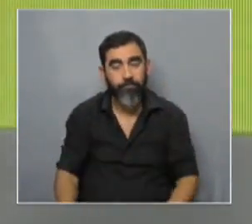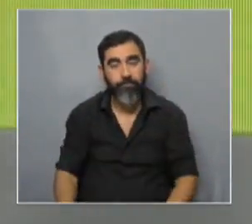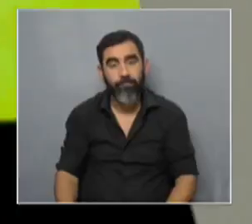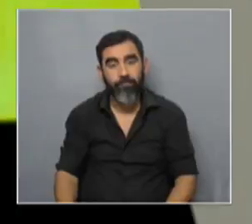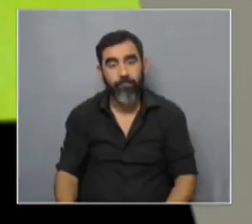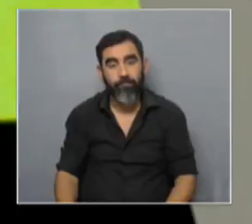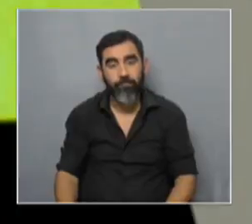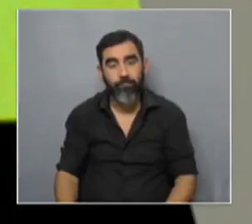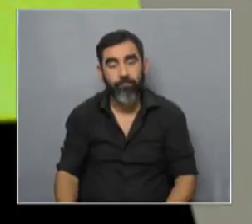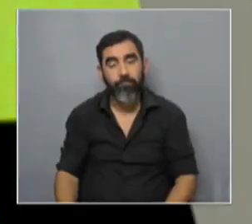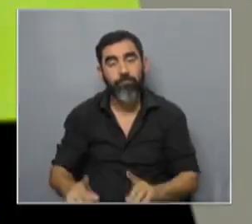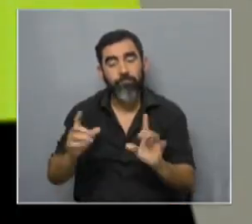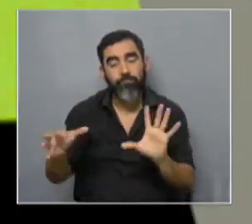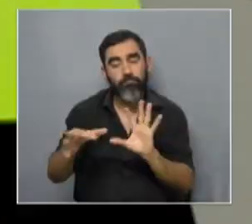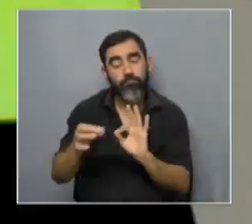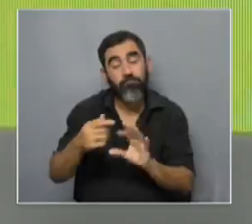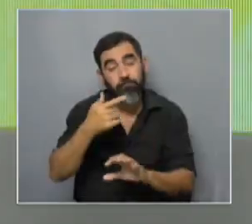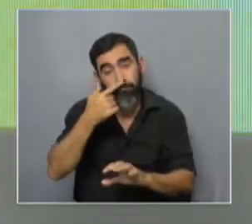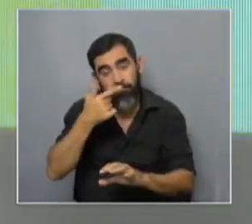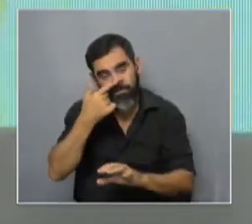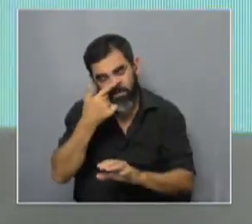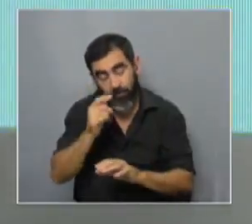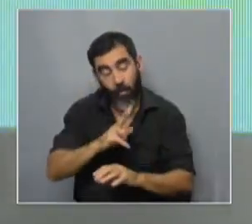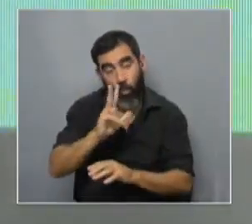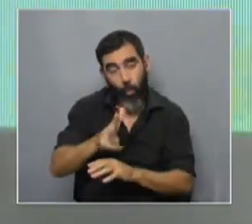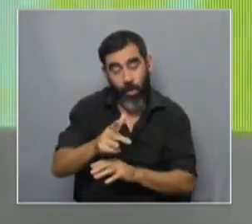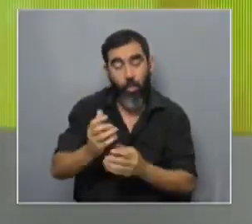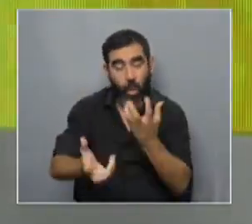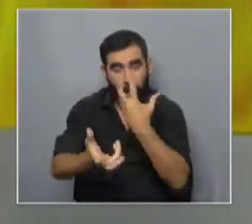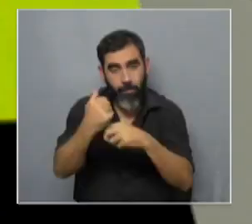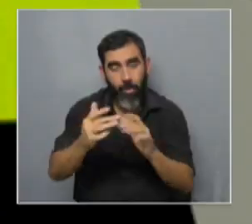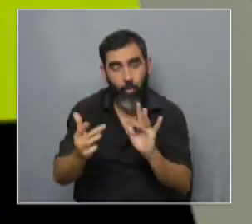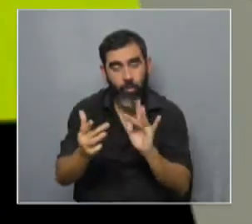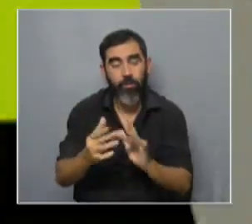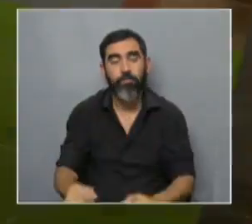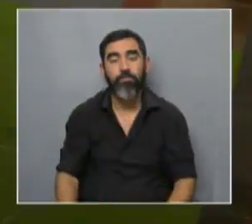tiene una vinculación bien interesante entre el ser humano y el animal a ver